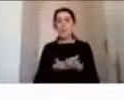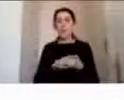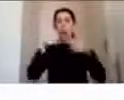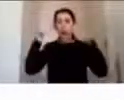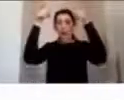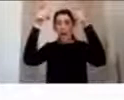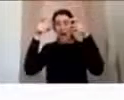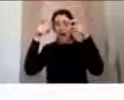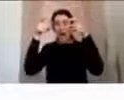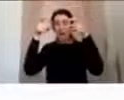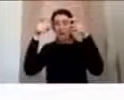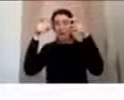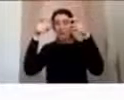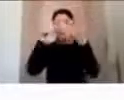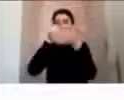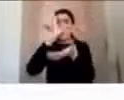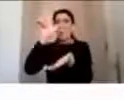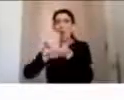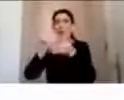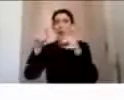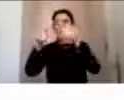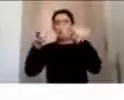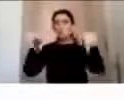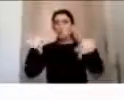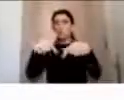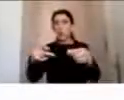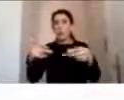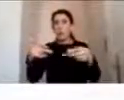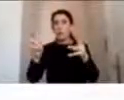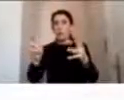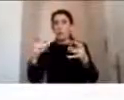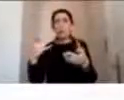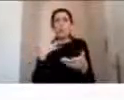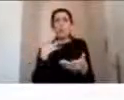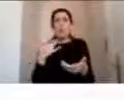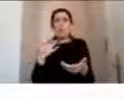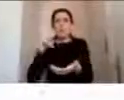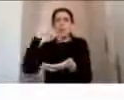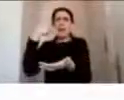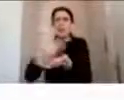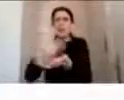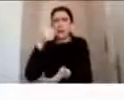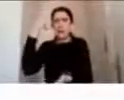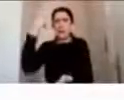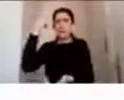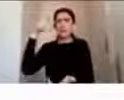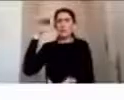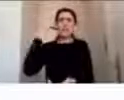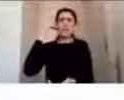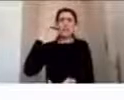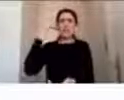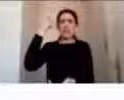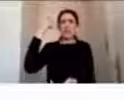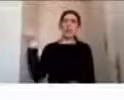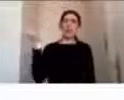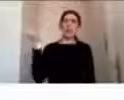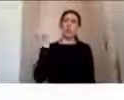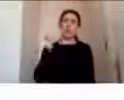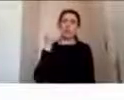tienen por qué caerse en la cabeza de un niño y matarlo. Yo creo que los ambientes y las políticas públicas también de seguridad, en el fondo, tienen que